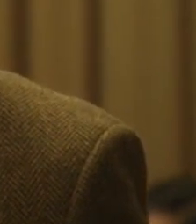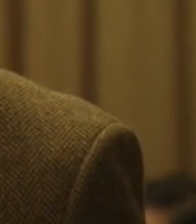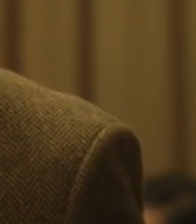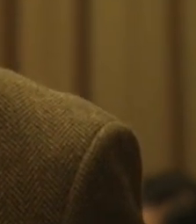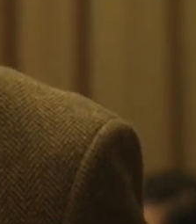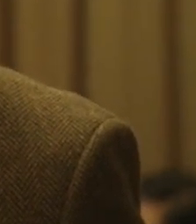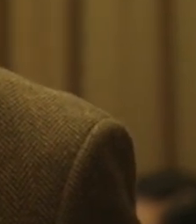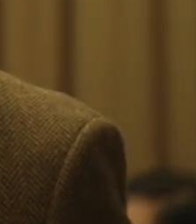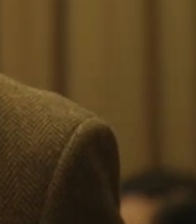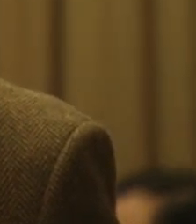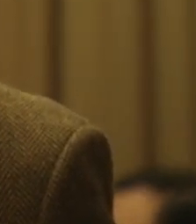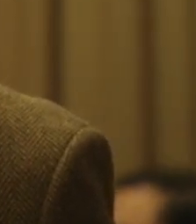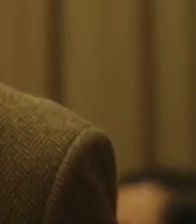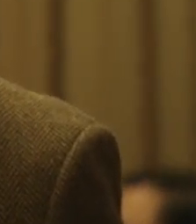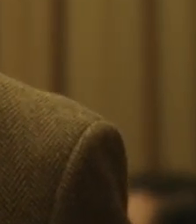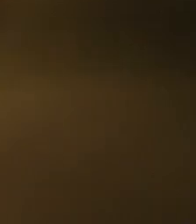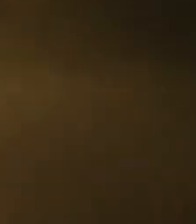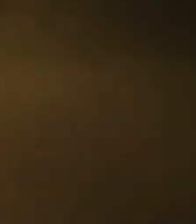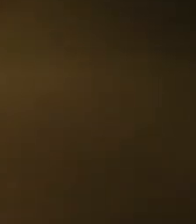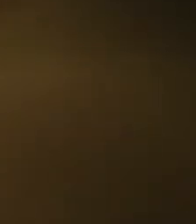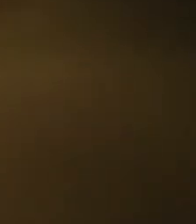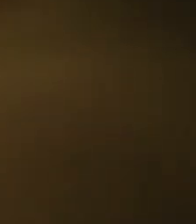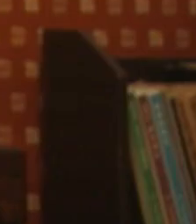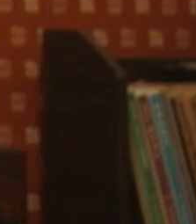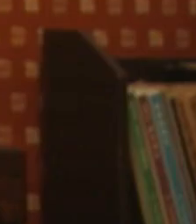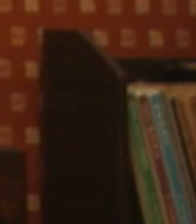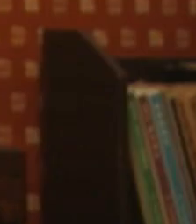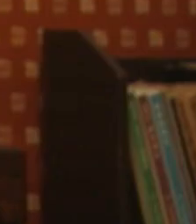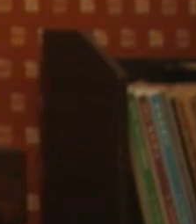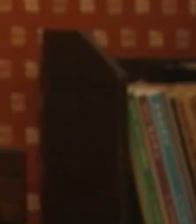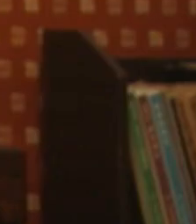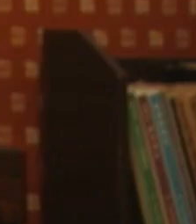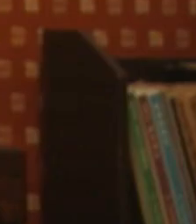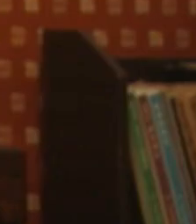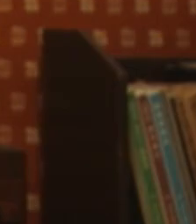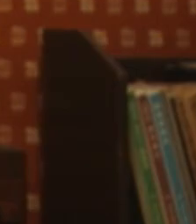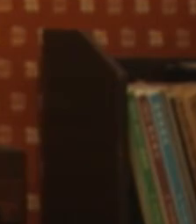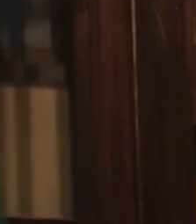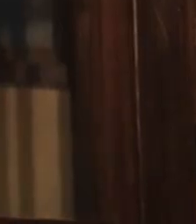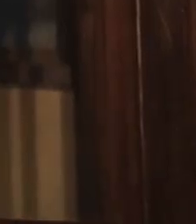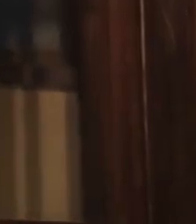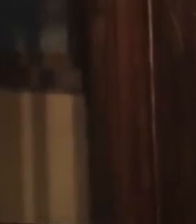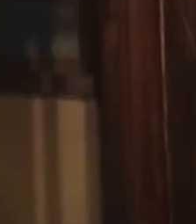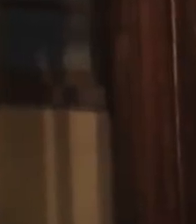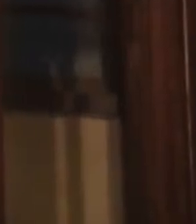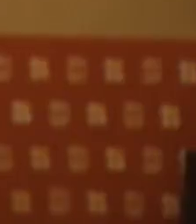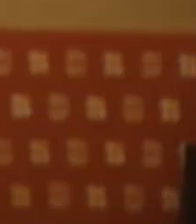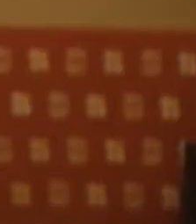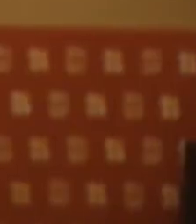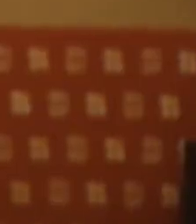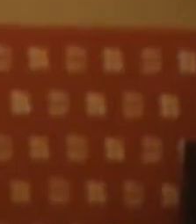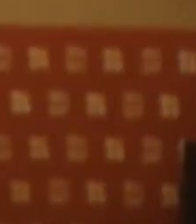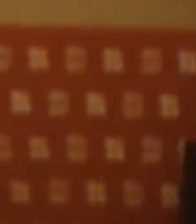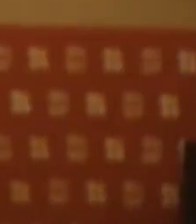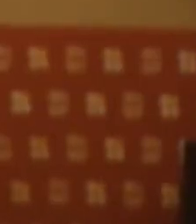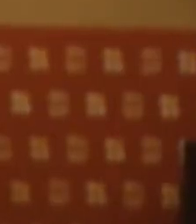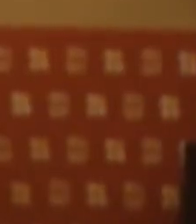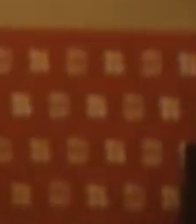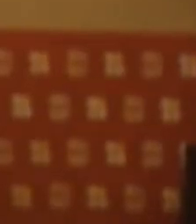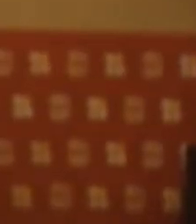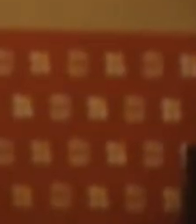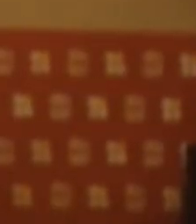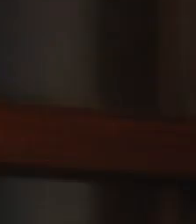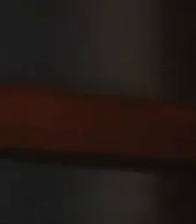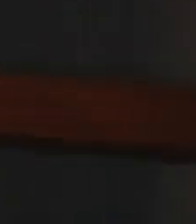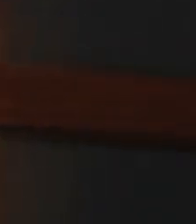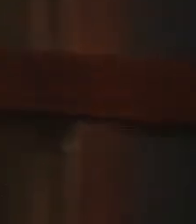Por casualidad, ¿ya se casó? Por cierto, Katsuko vino de visita y dijo que Saki no